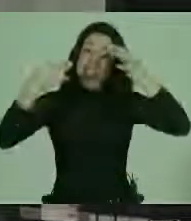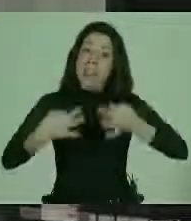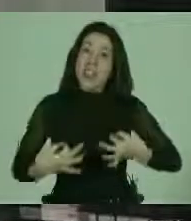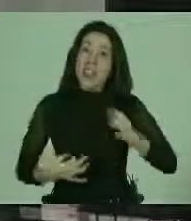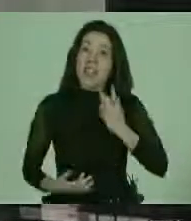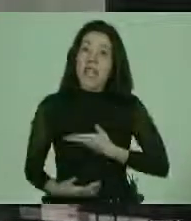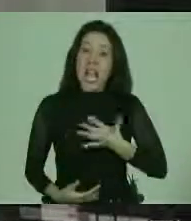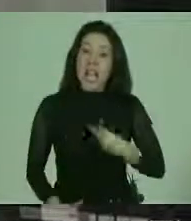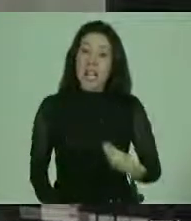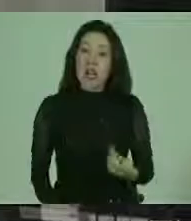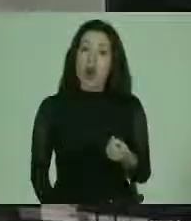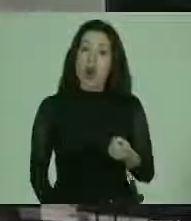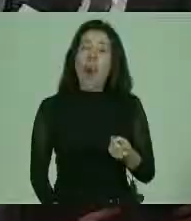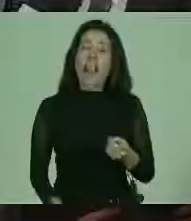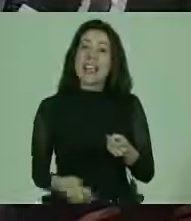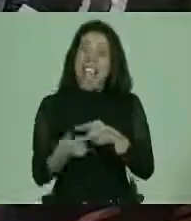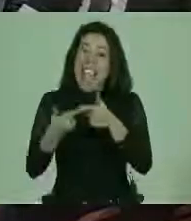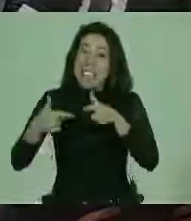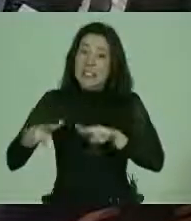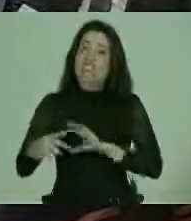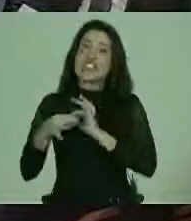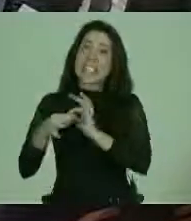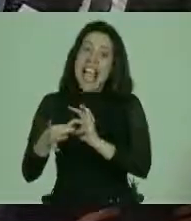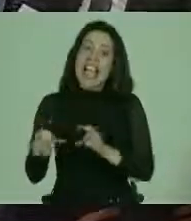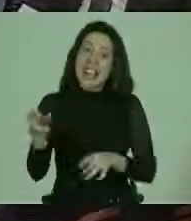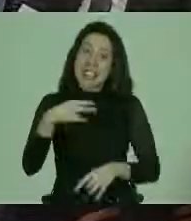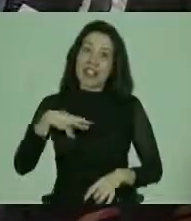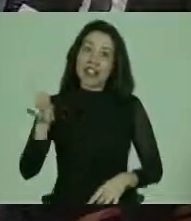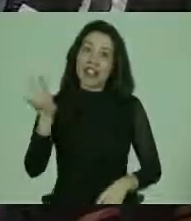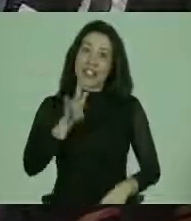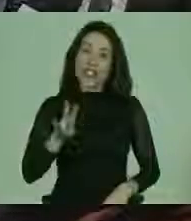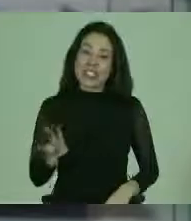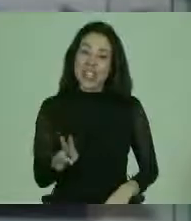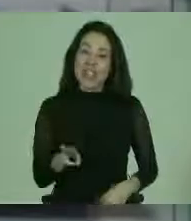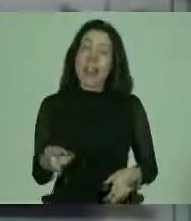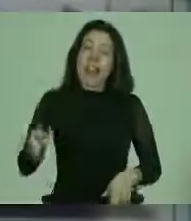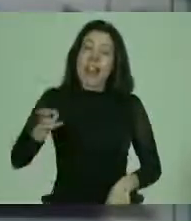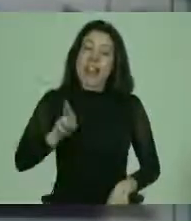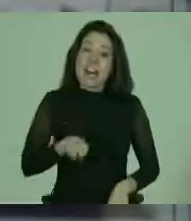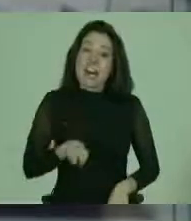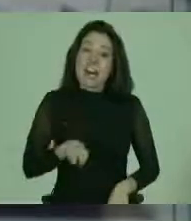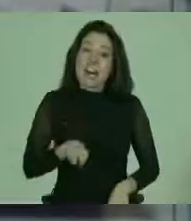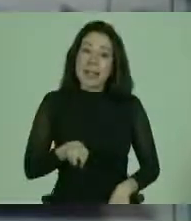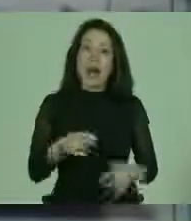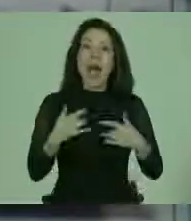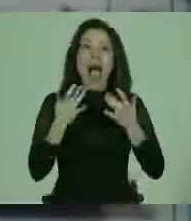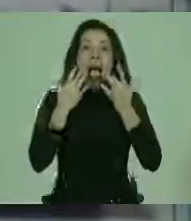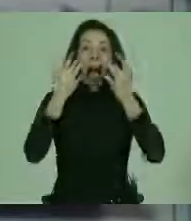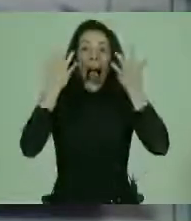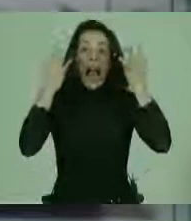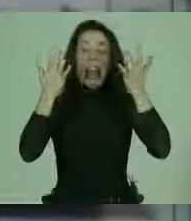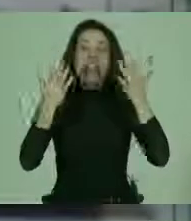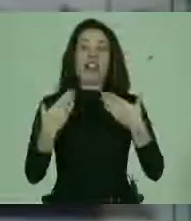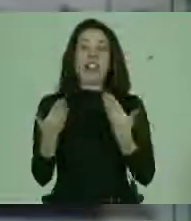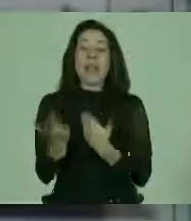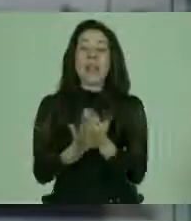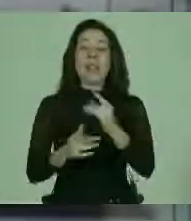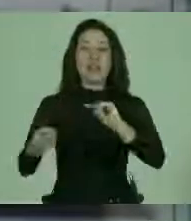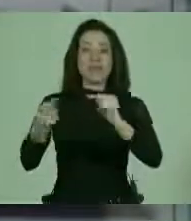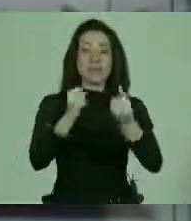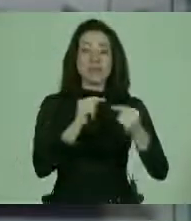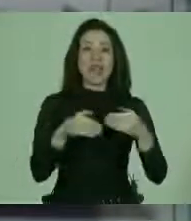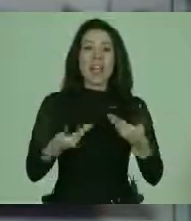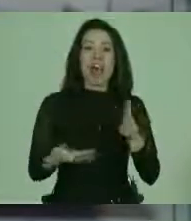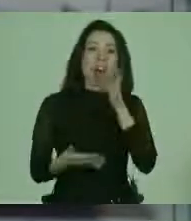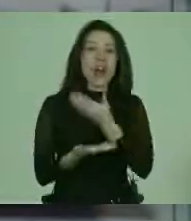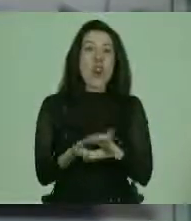Por tanto, estos espacios se agradecen desde Senadi y reiteramos la alegría de que se dé este debate que hoy